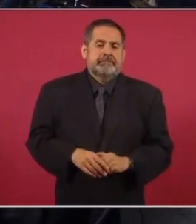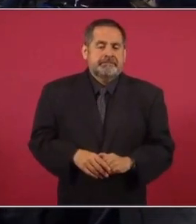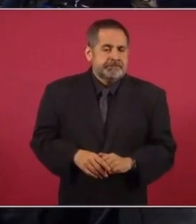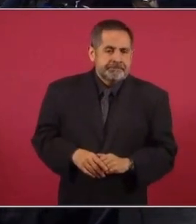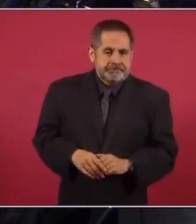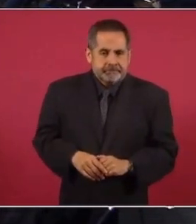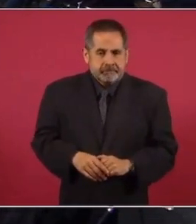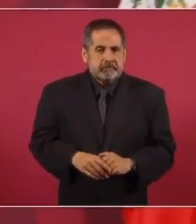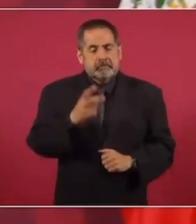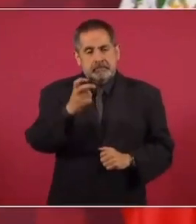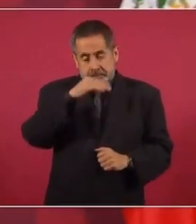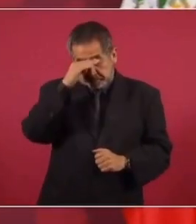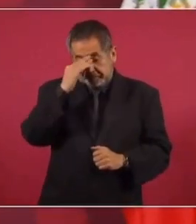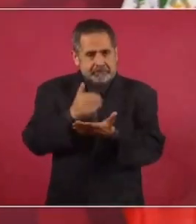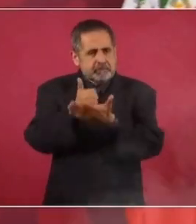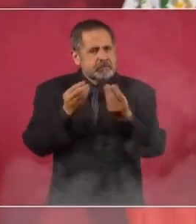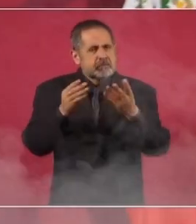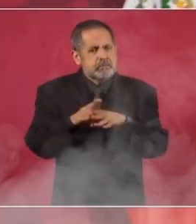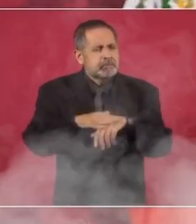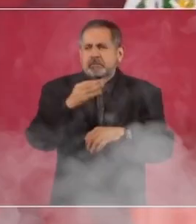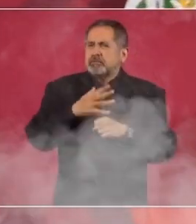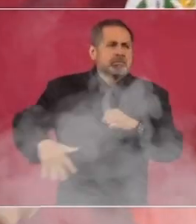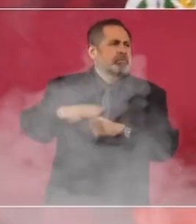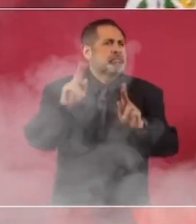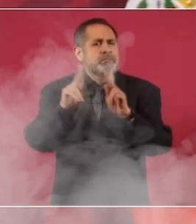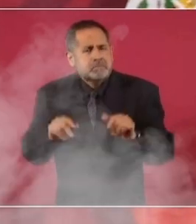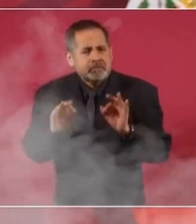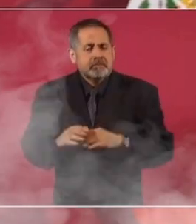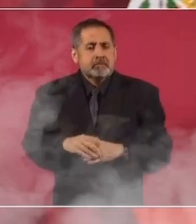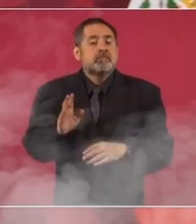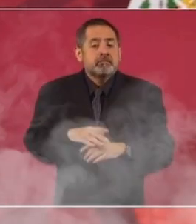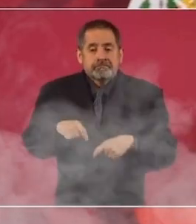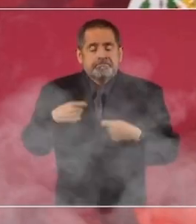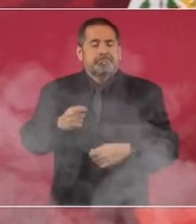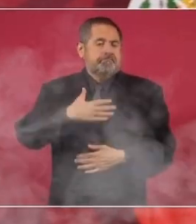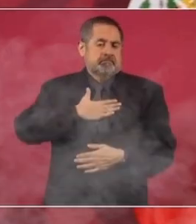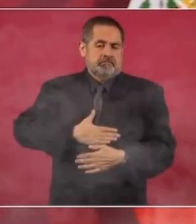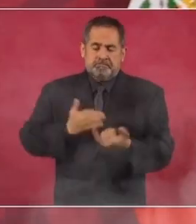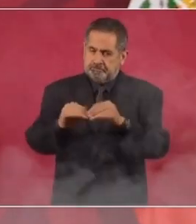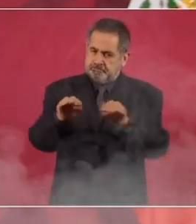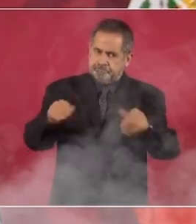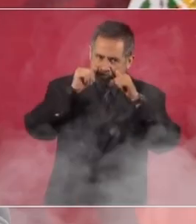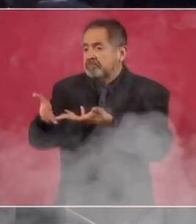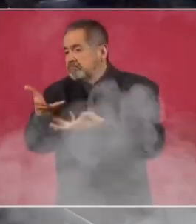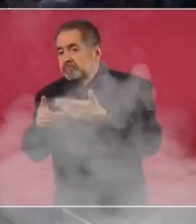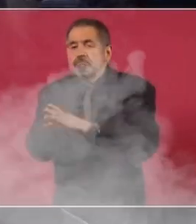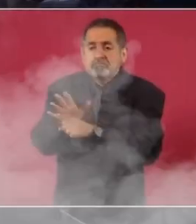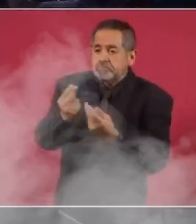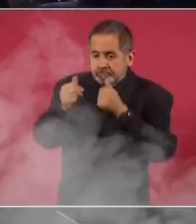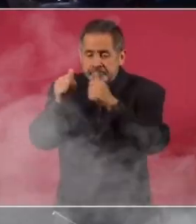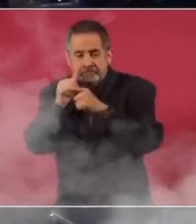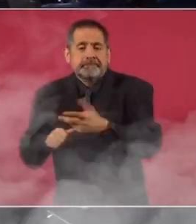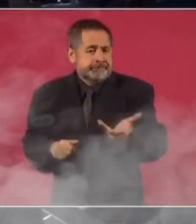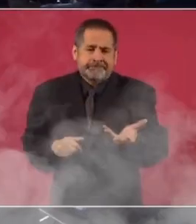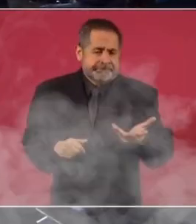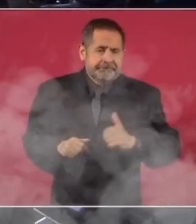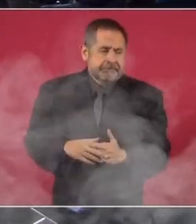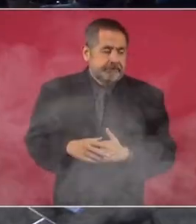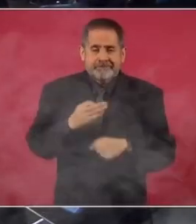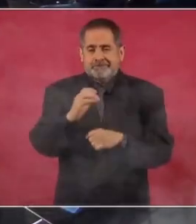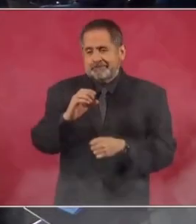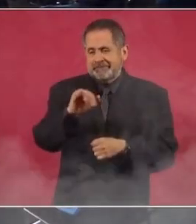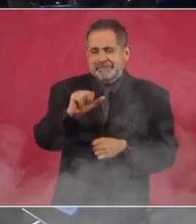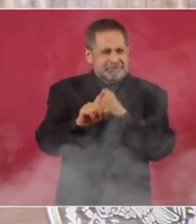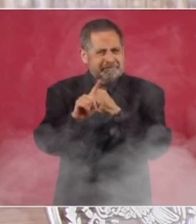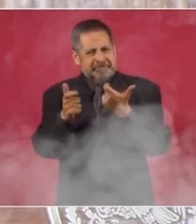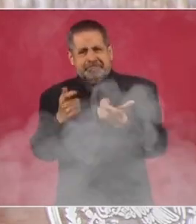Entonces, esto nos ha ayudado mucho. ¿Y por qué? ¿Por qué hay esta paz social? Bueno, porque hay justicia, porque se atiende al pueblo y porque a pesar de la crisis